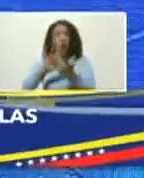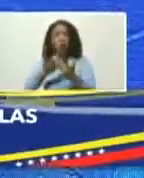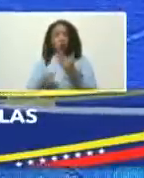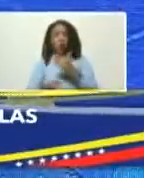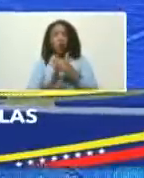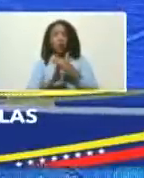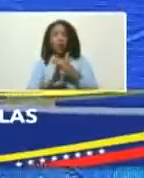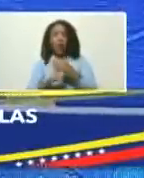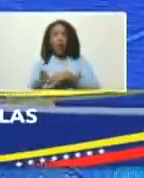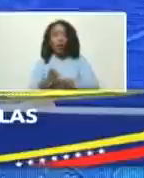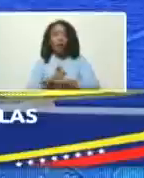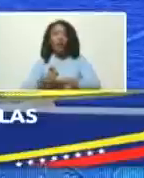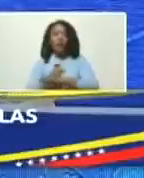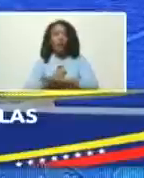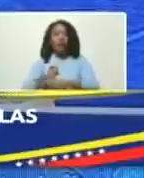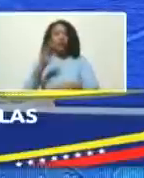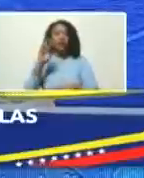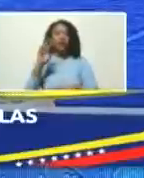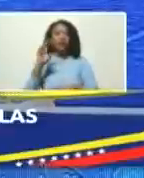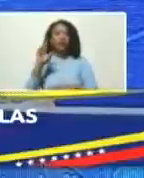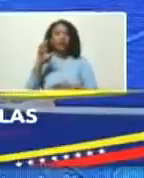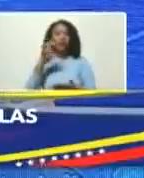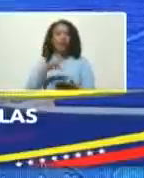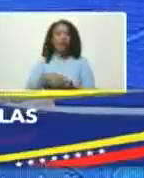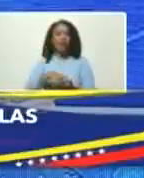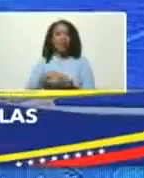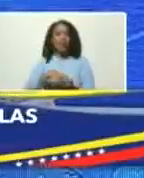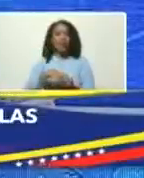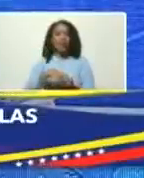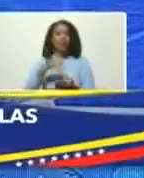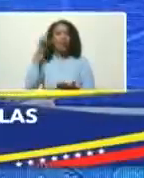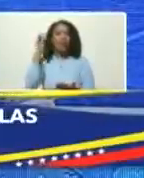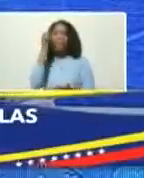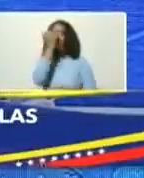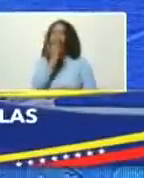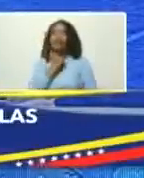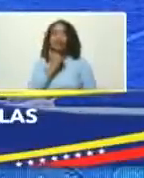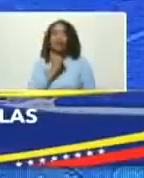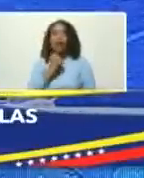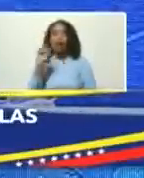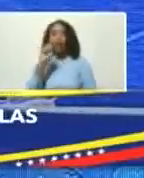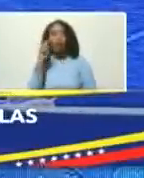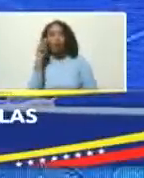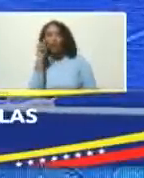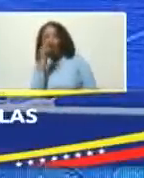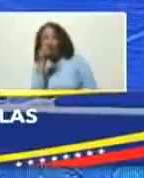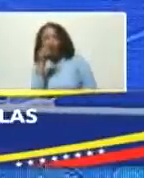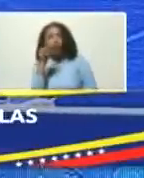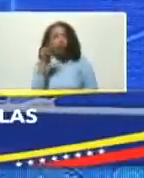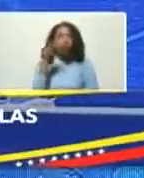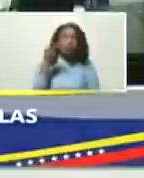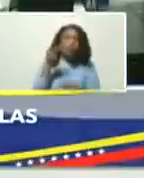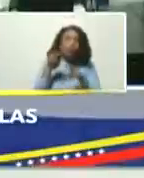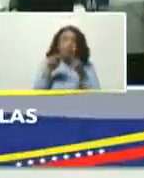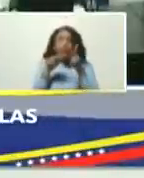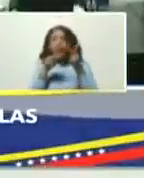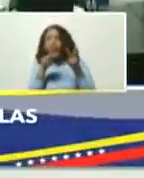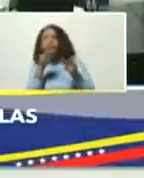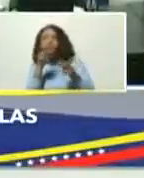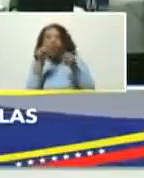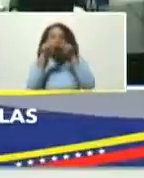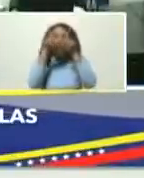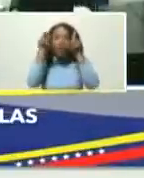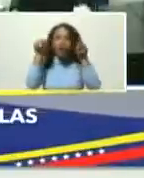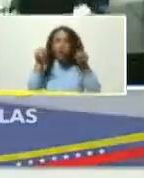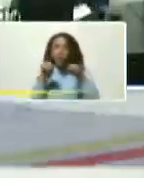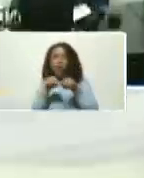el gobernador Rafael la cava no lo llegó a ver en las ventanas